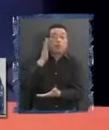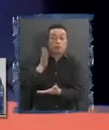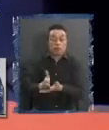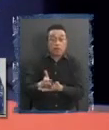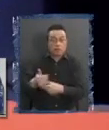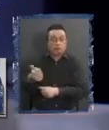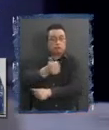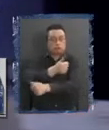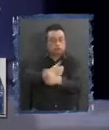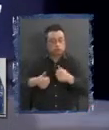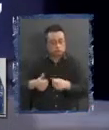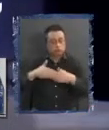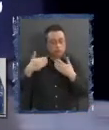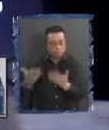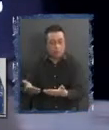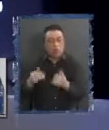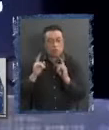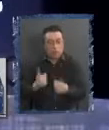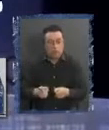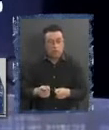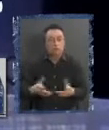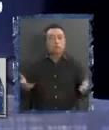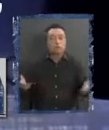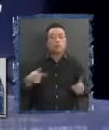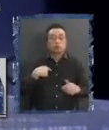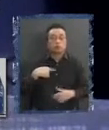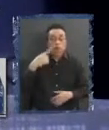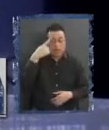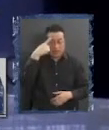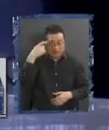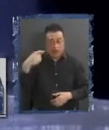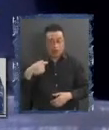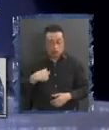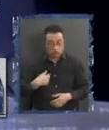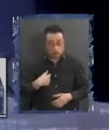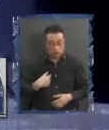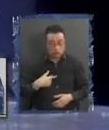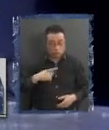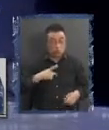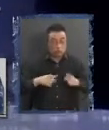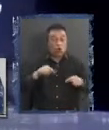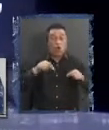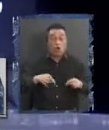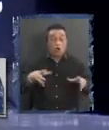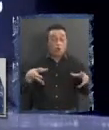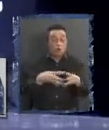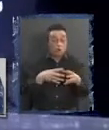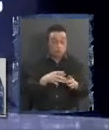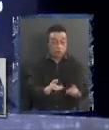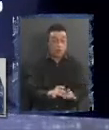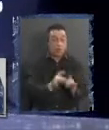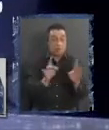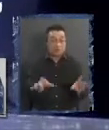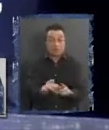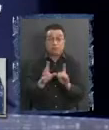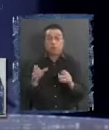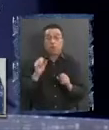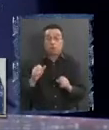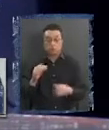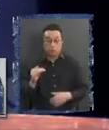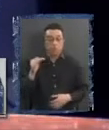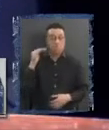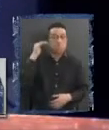compensación. Ahora, yo soy de las personas que cree, porque me toca gobernar, que efectivamente un grupo en particular puede imponer su